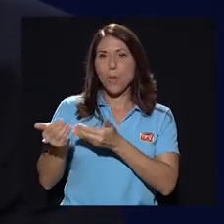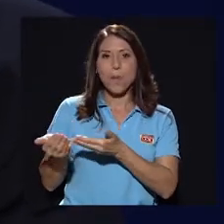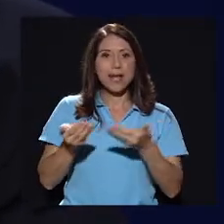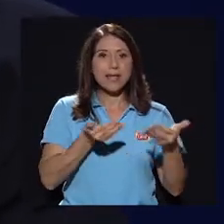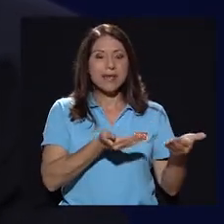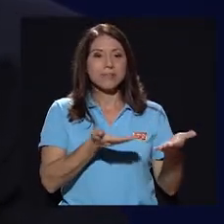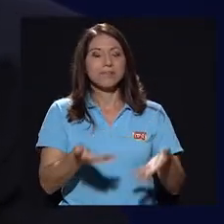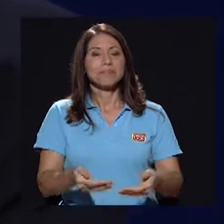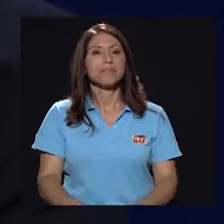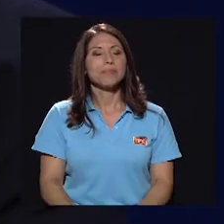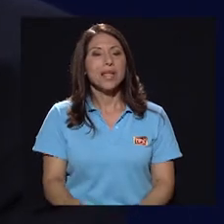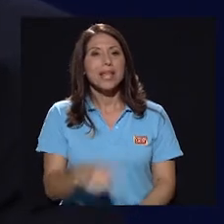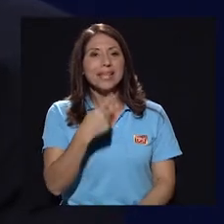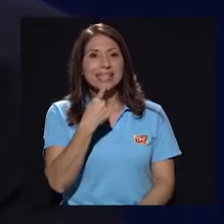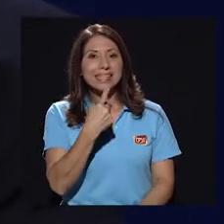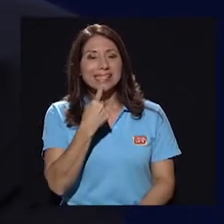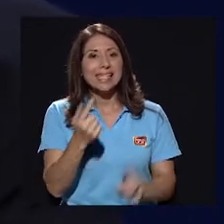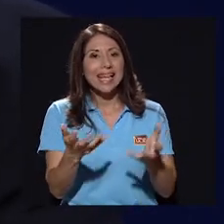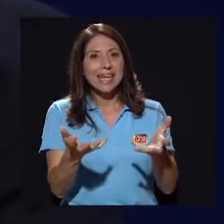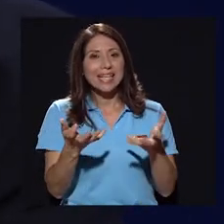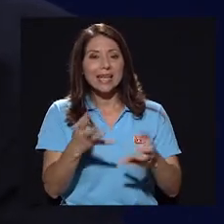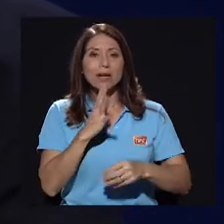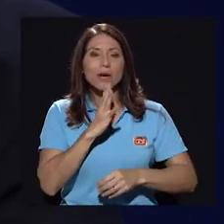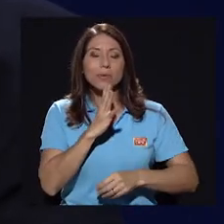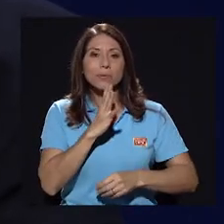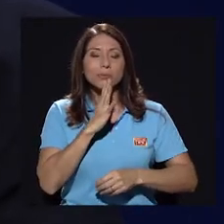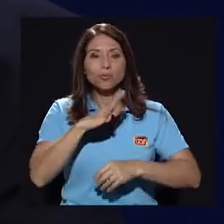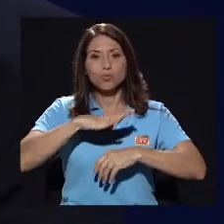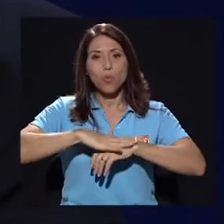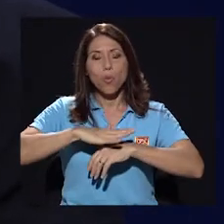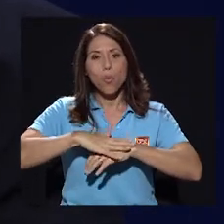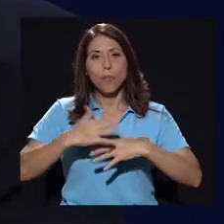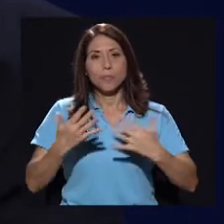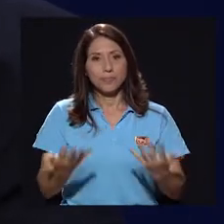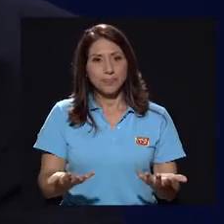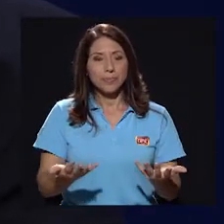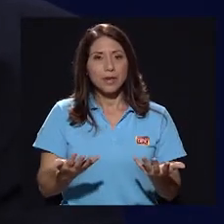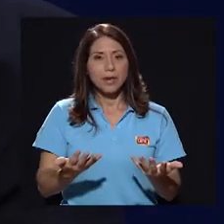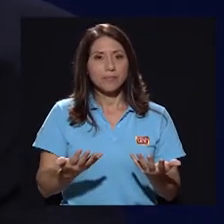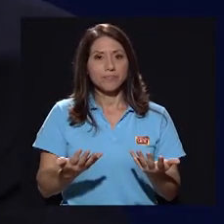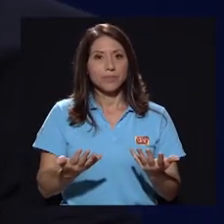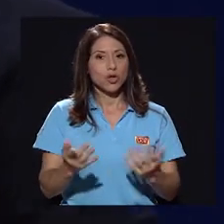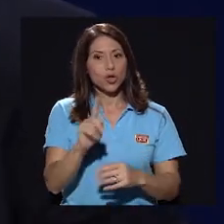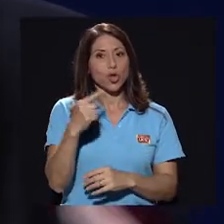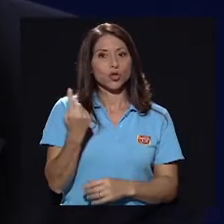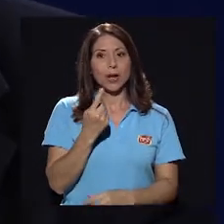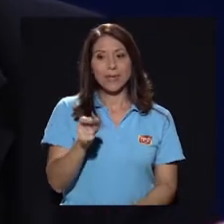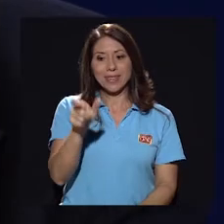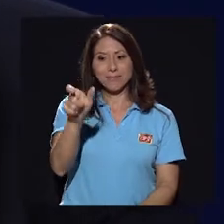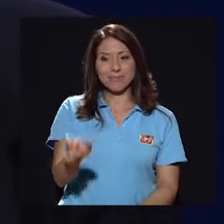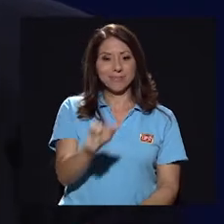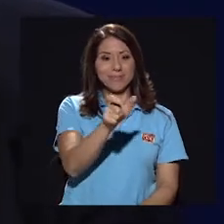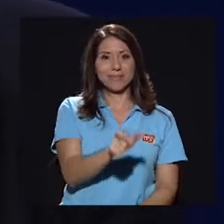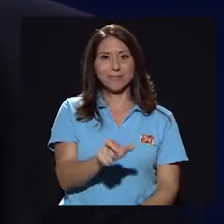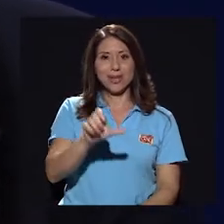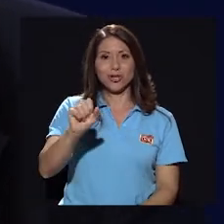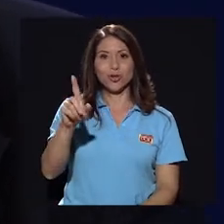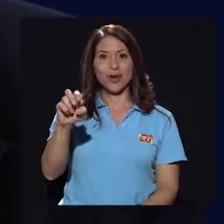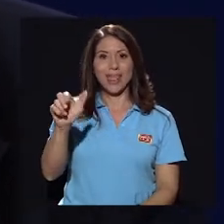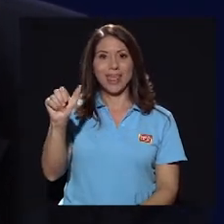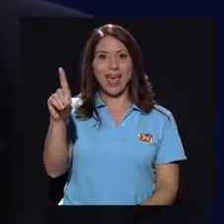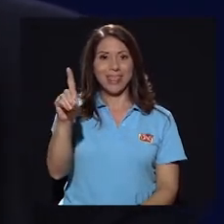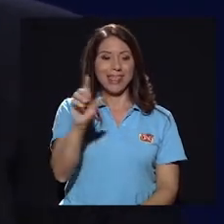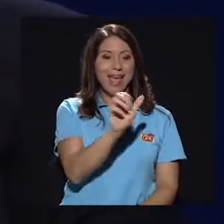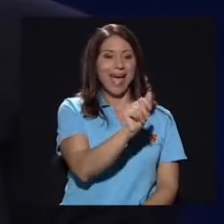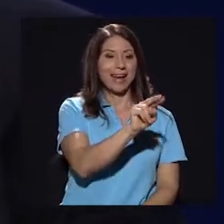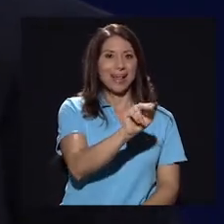Canal UCR. Decía que quería que conversáramos también ya no de Soledad y Ana, sino de